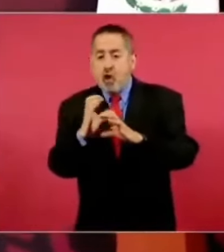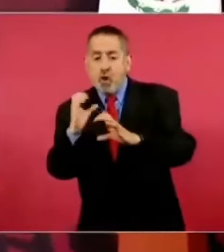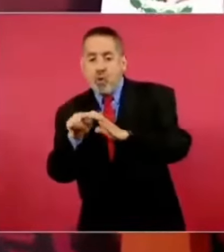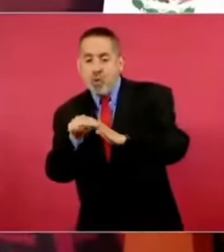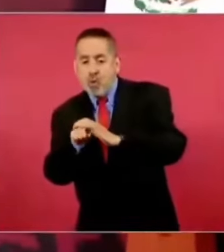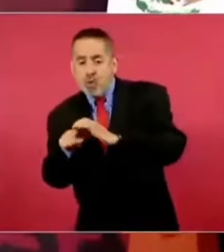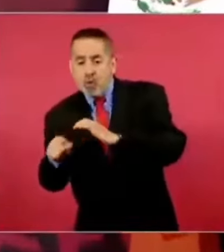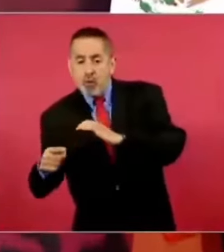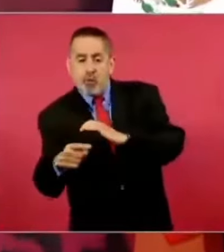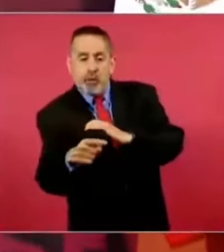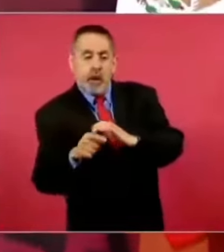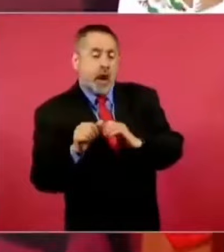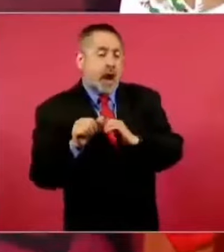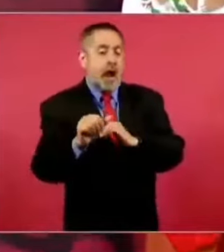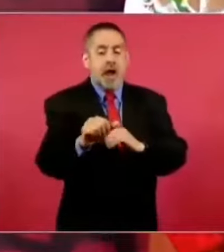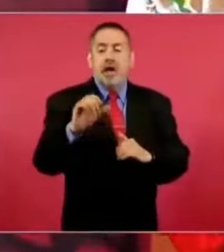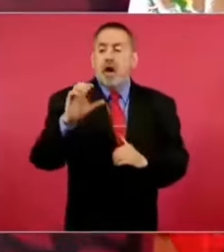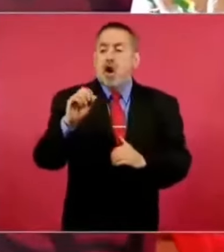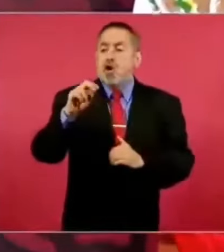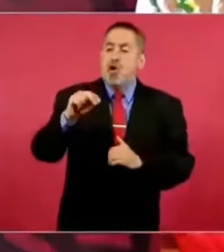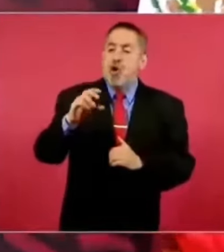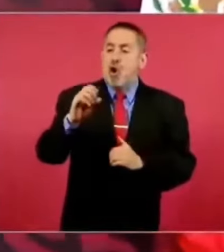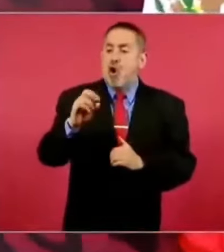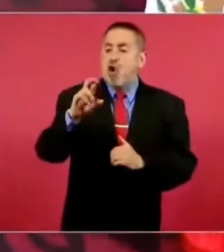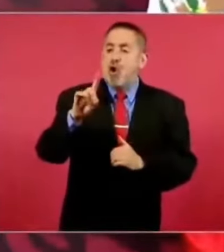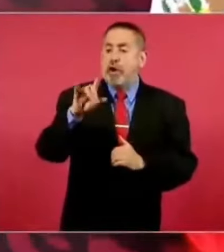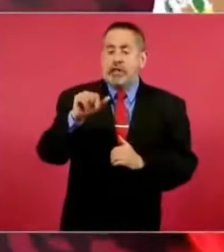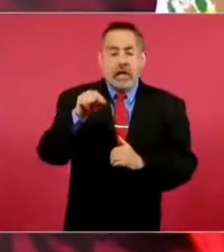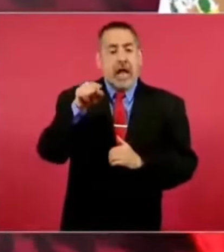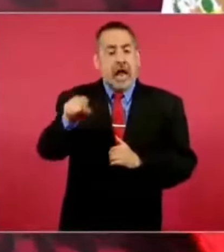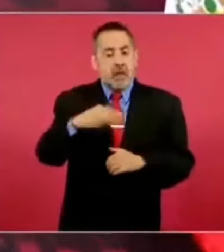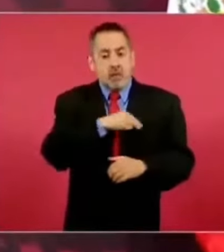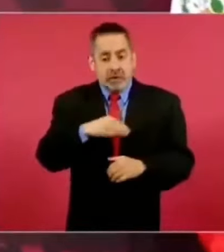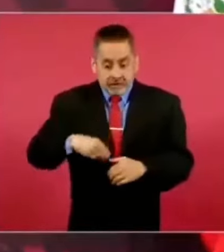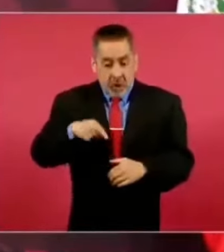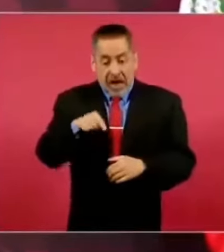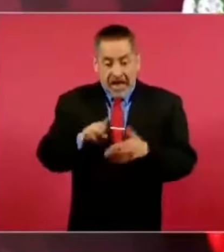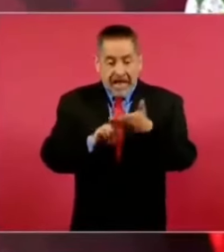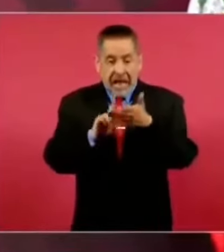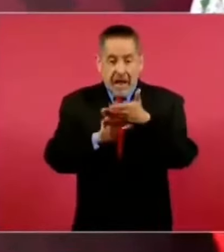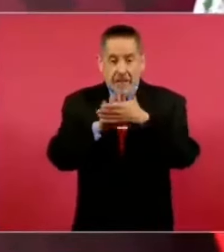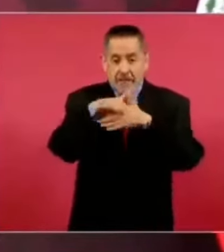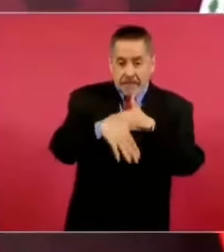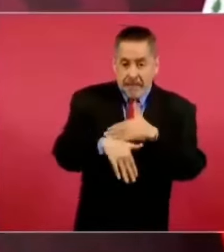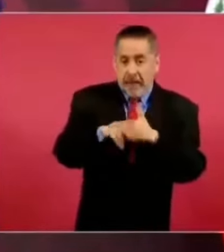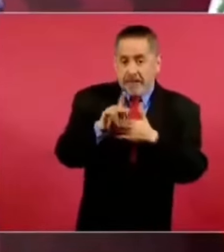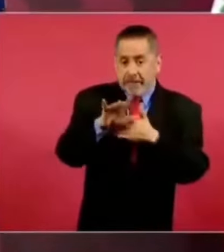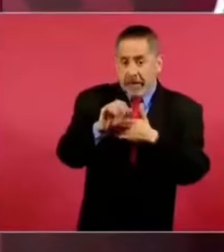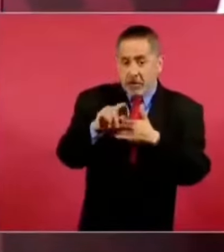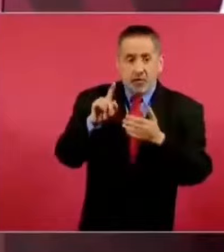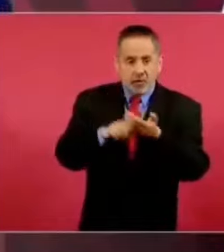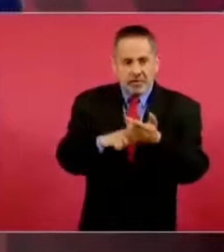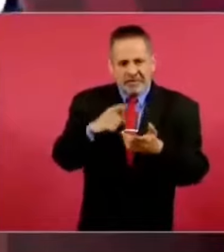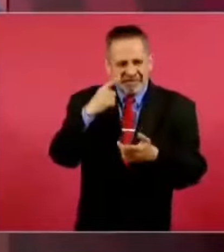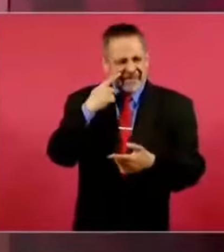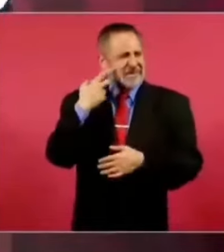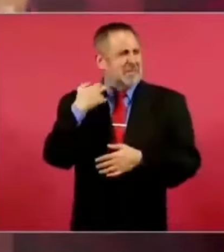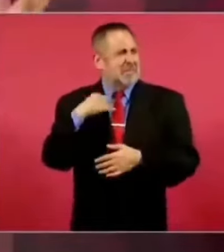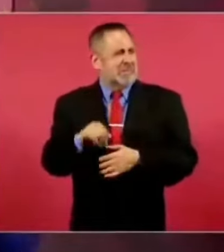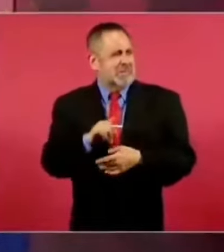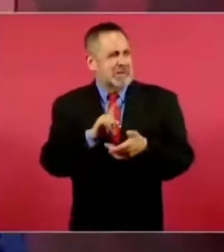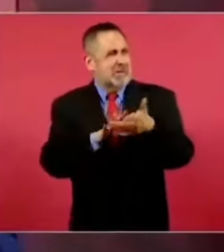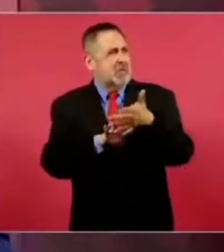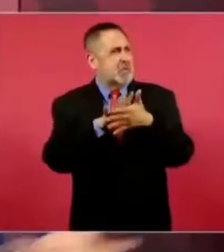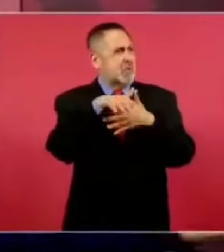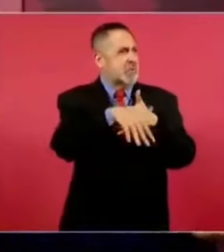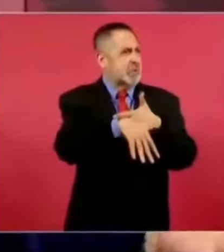municipio de Concordia. En el municipio de Concordia está la presa de Picachos. Son de estas paradojas, de estas